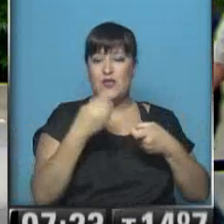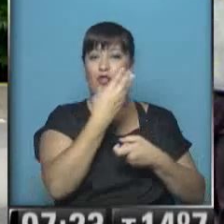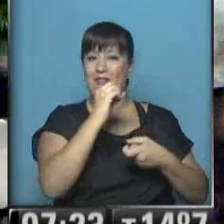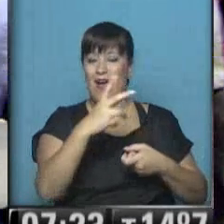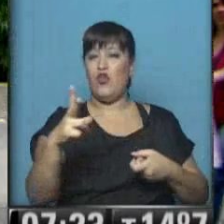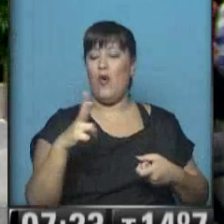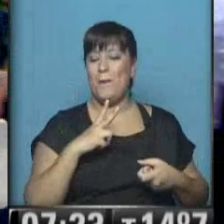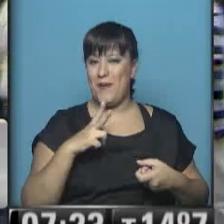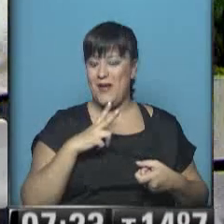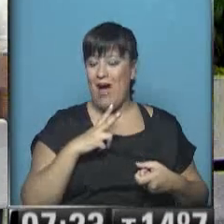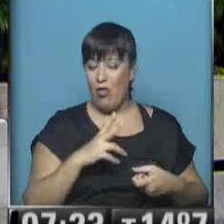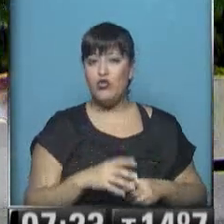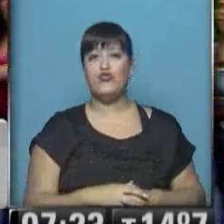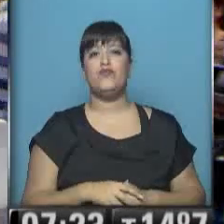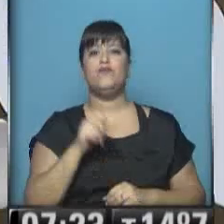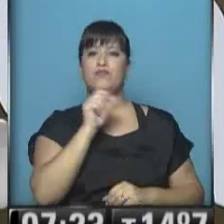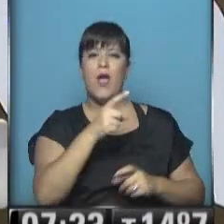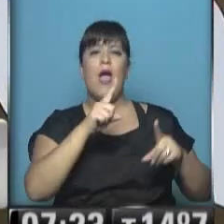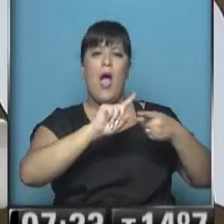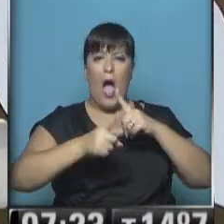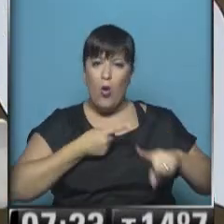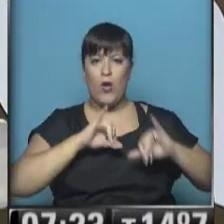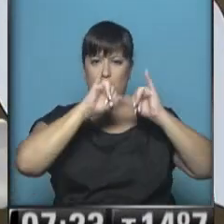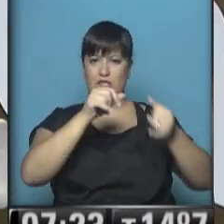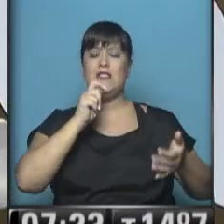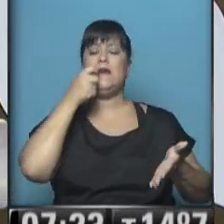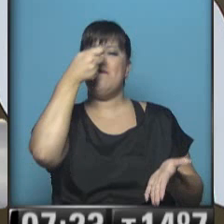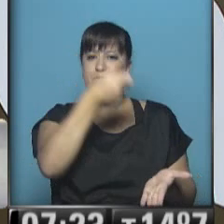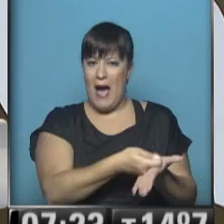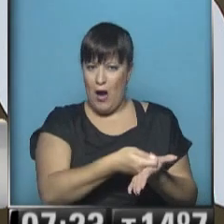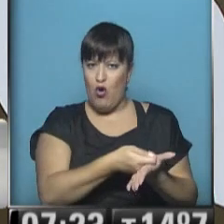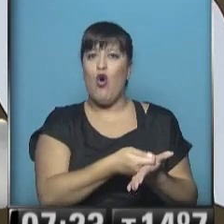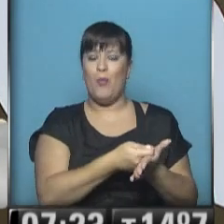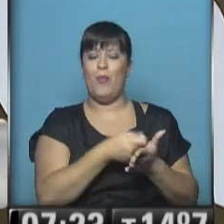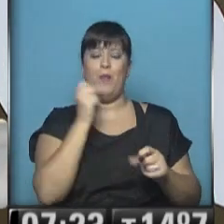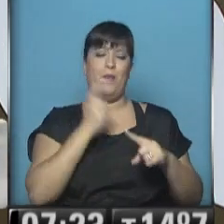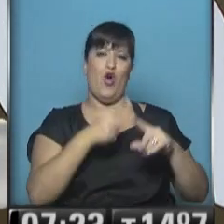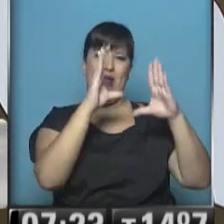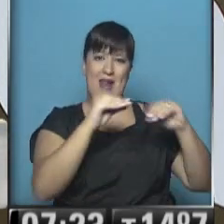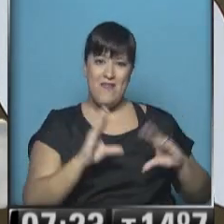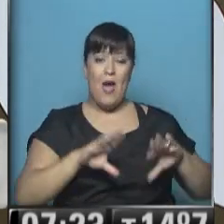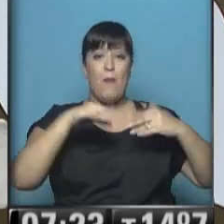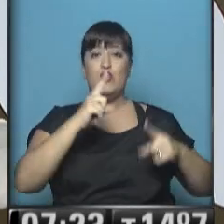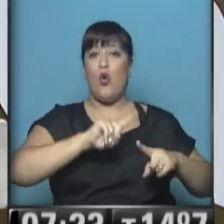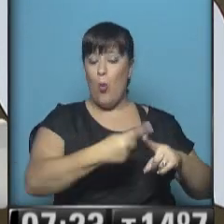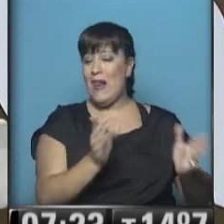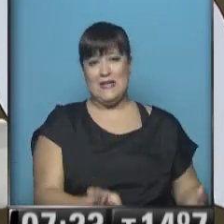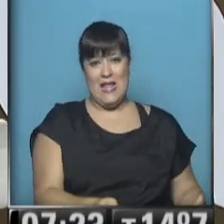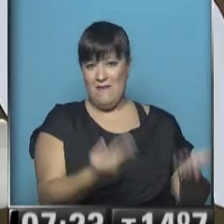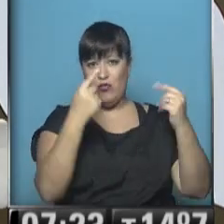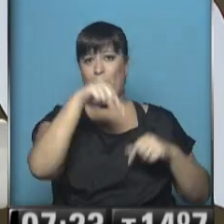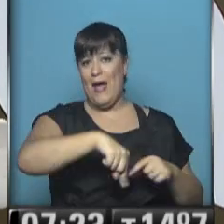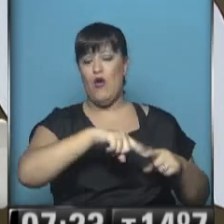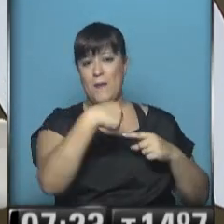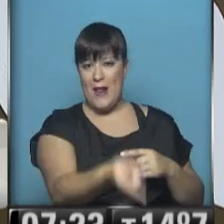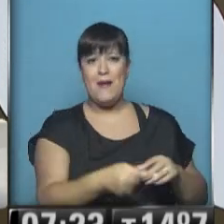la República Argentina acordaron en el pago de un bono navideño por lo que se levantó la medida de fuerza convocada para hoy y mañana